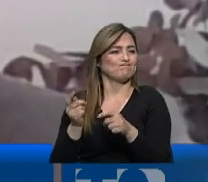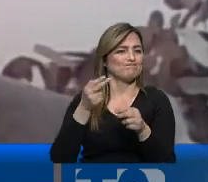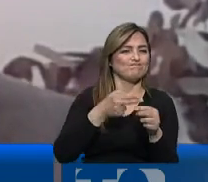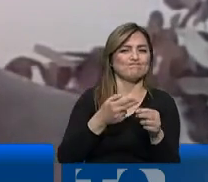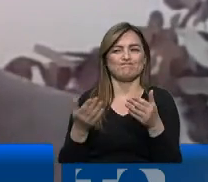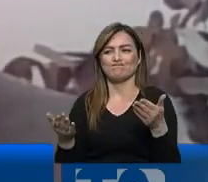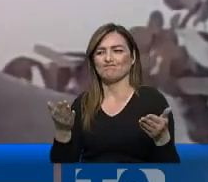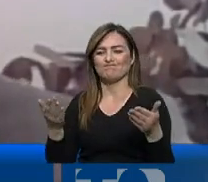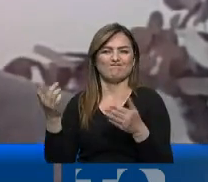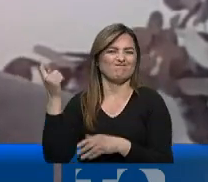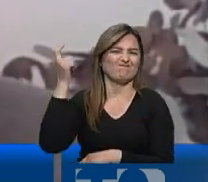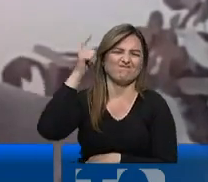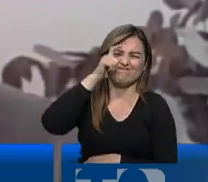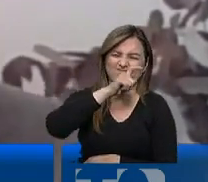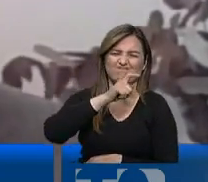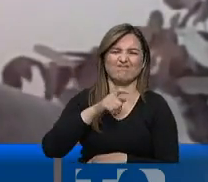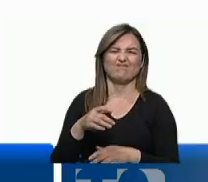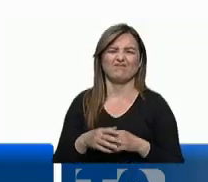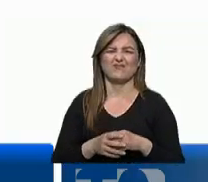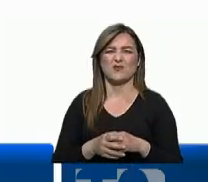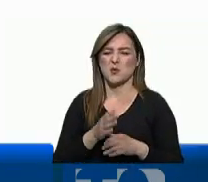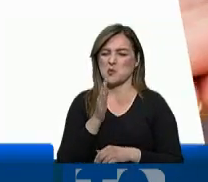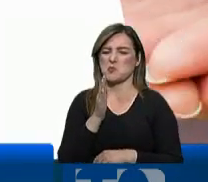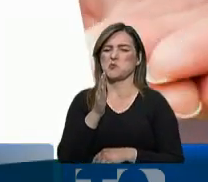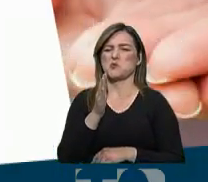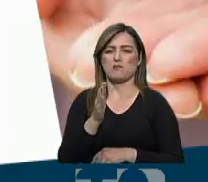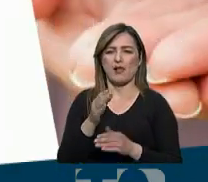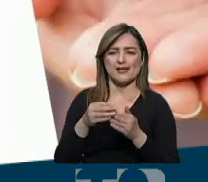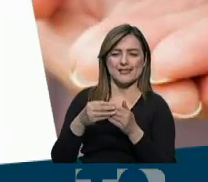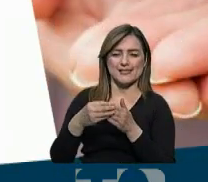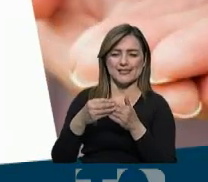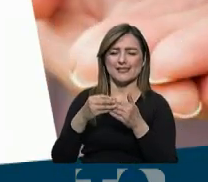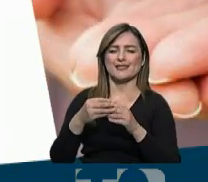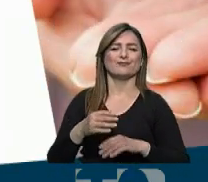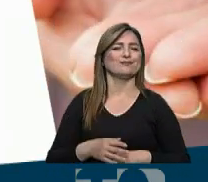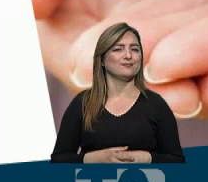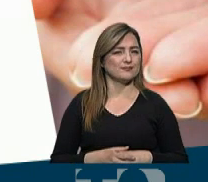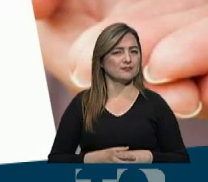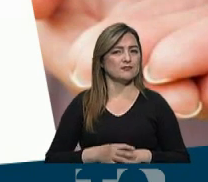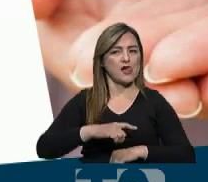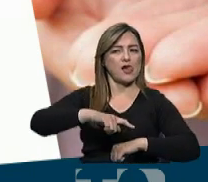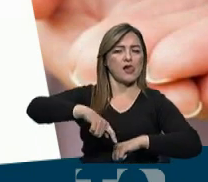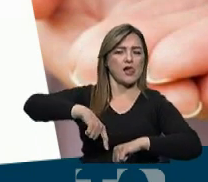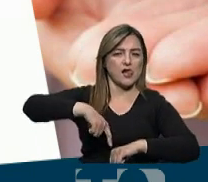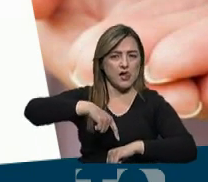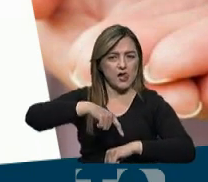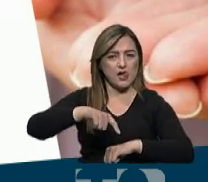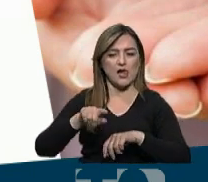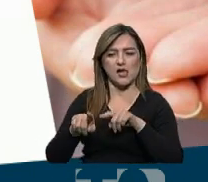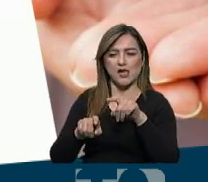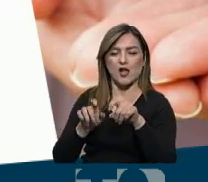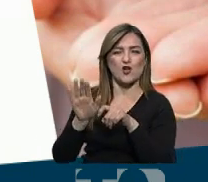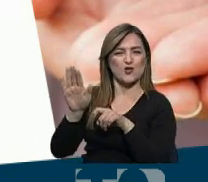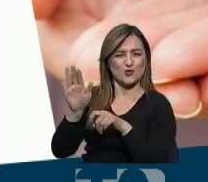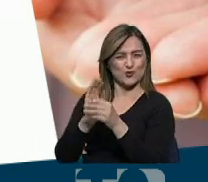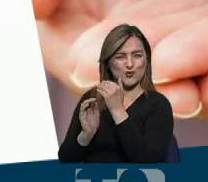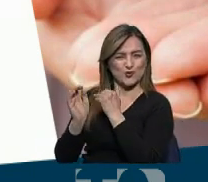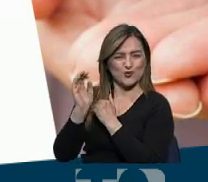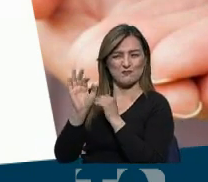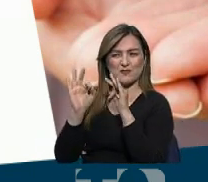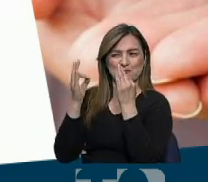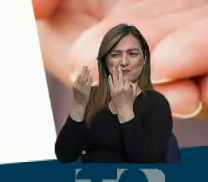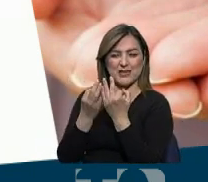imposibilita tener esa rigidez durante un mes. Y uno de los pasos que más tardaba era el estudio del expediente, que según lo